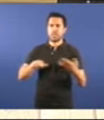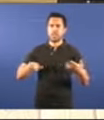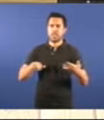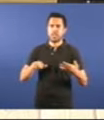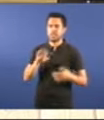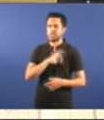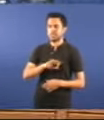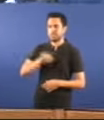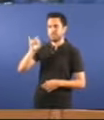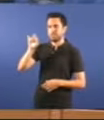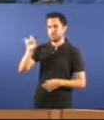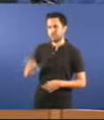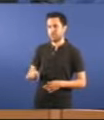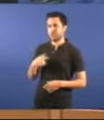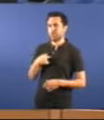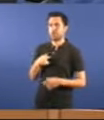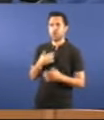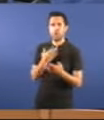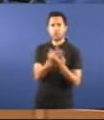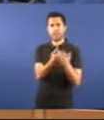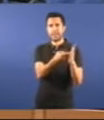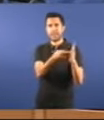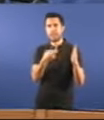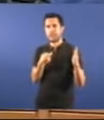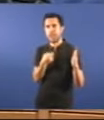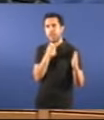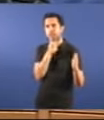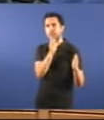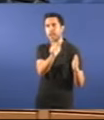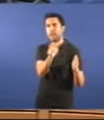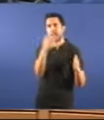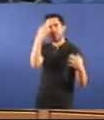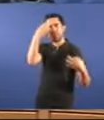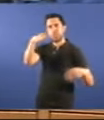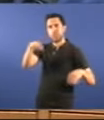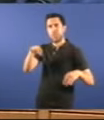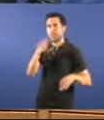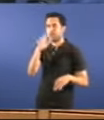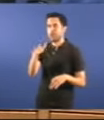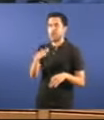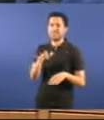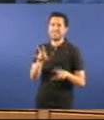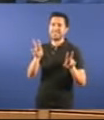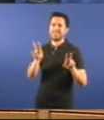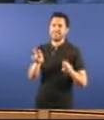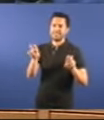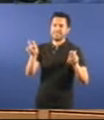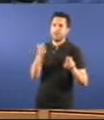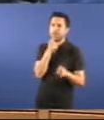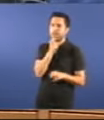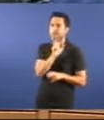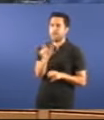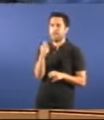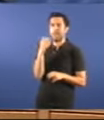Señoría, eu non vou a pedir que desapareça o diario de sesión a palabra ignorante porque é o termo máis cariñoso que me ten dedicado a portavó de